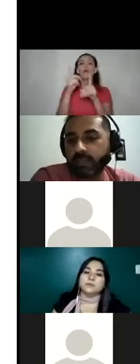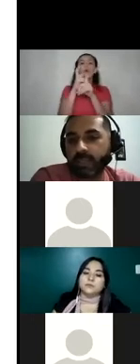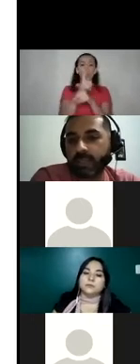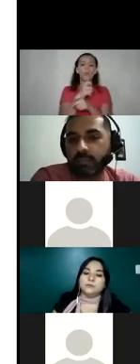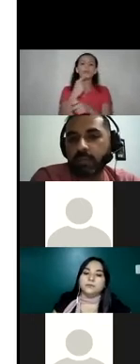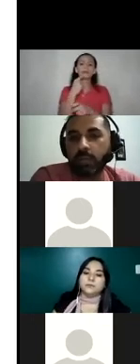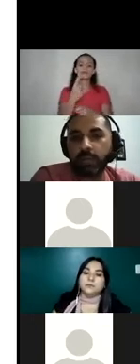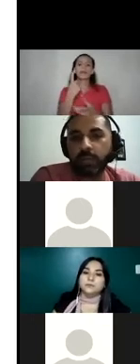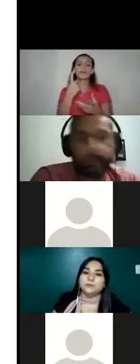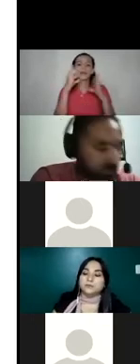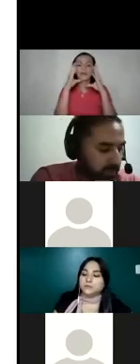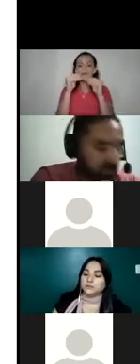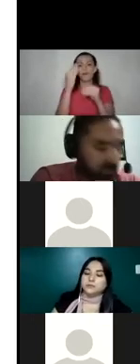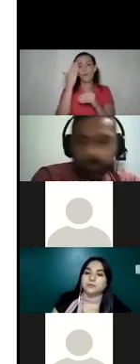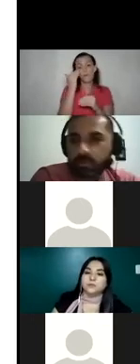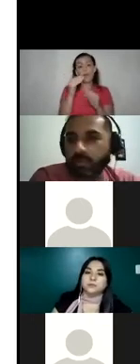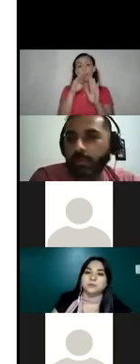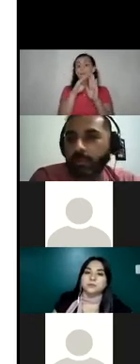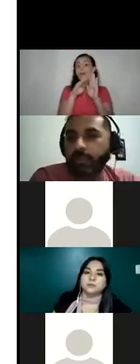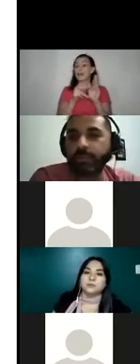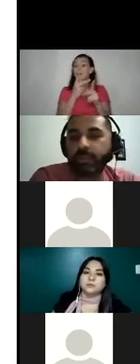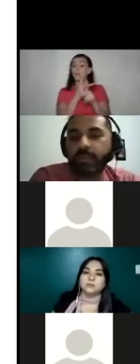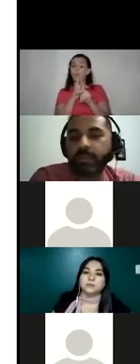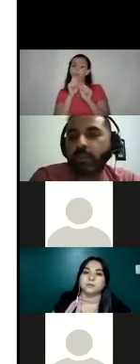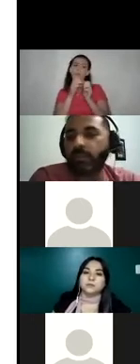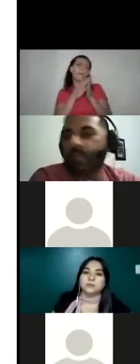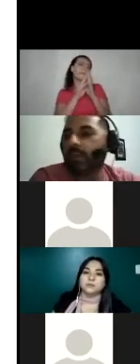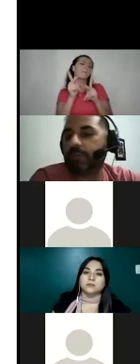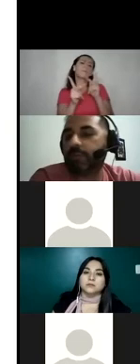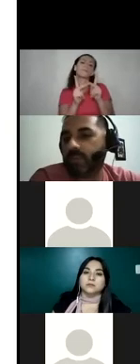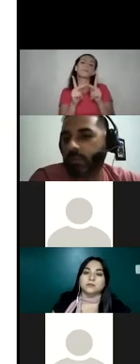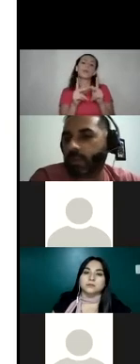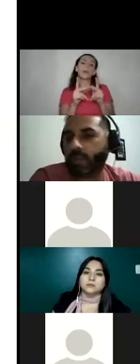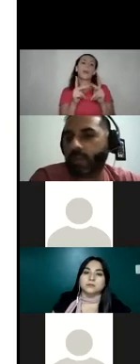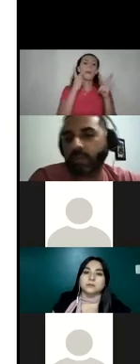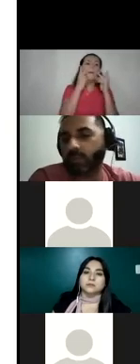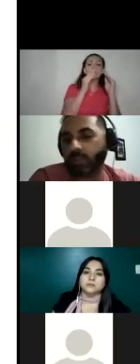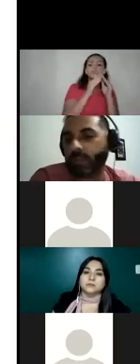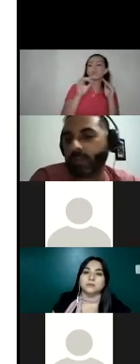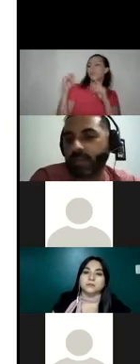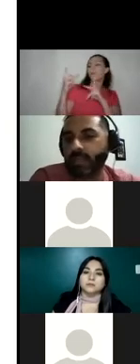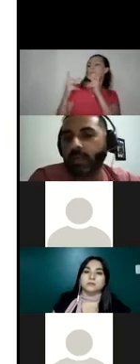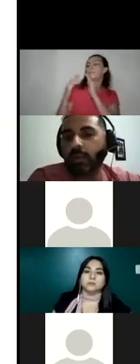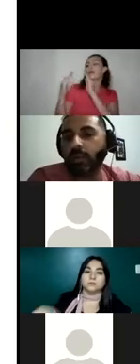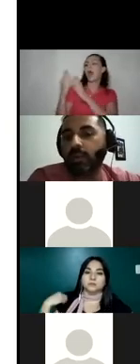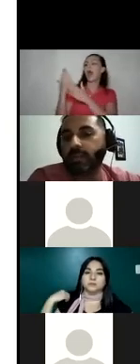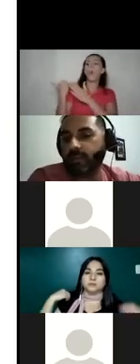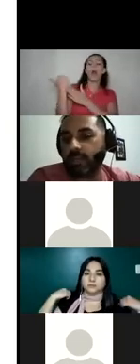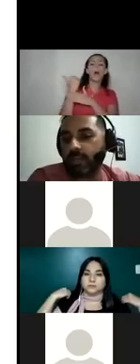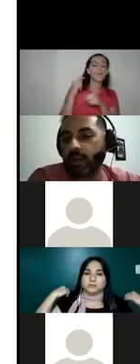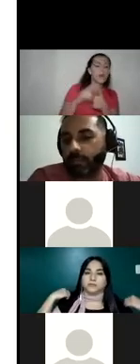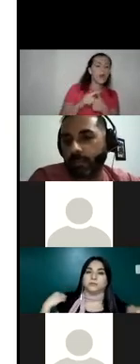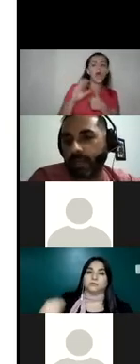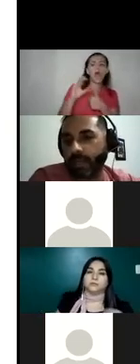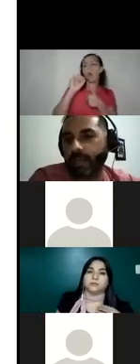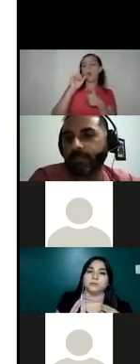hace falta datos, porque medidas de protección, se le puede pedir perfectamente un vecino a su vecino, porque hay alguna situación de amenaza, o puede ser referido